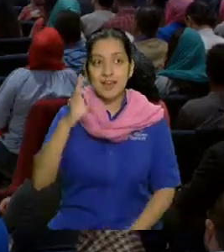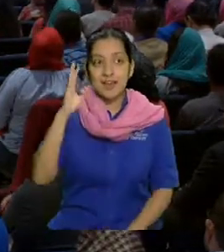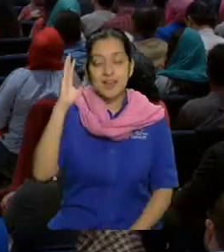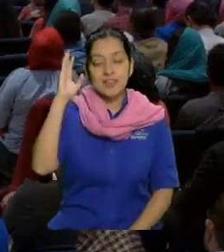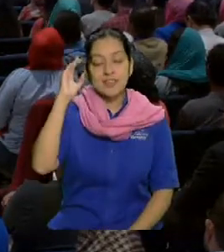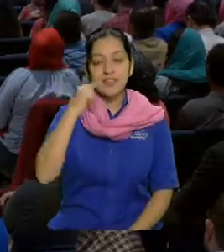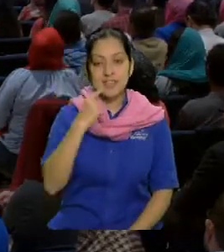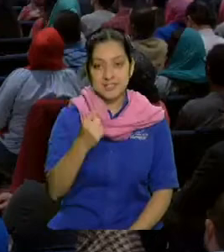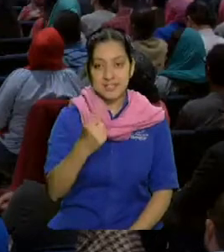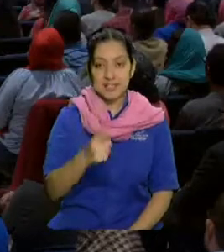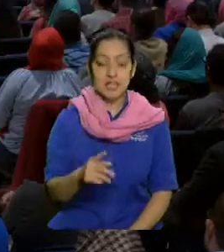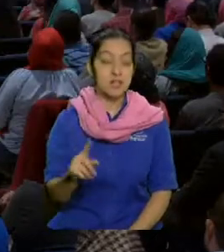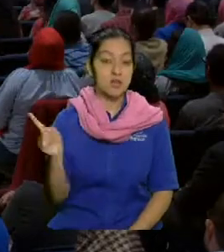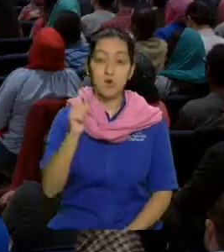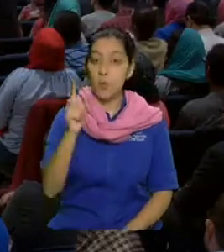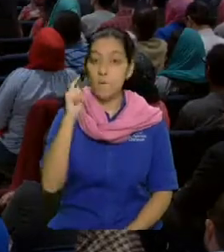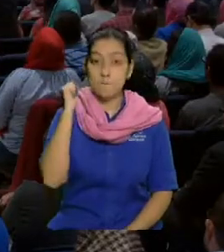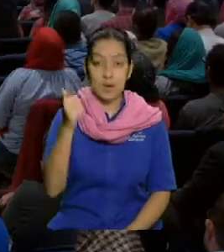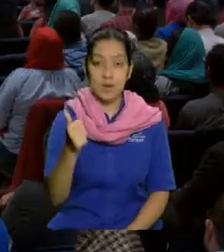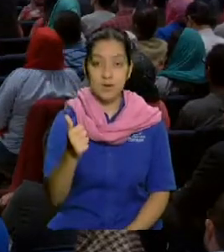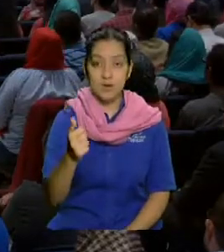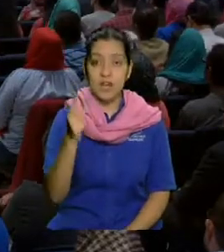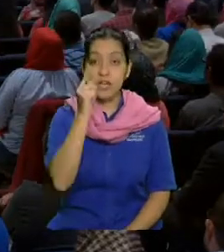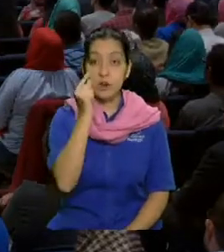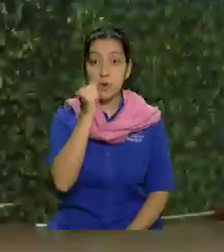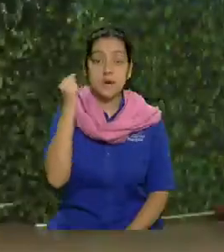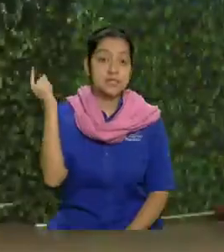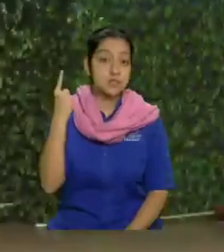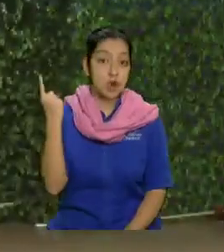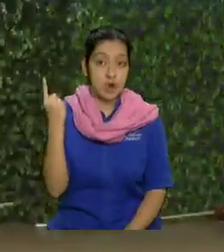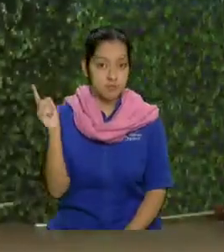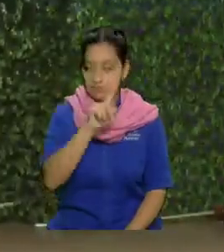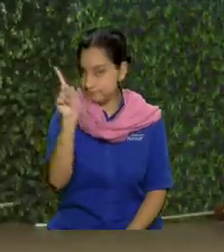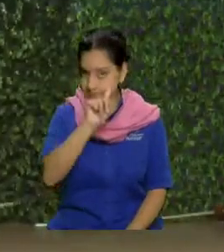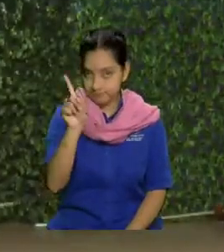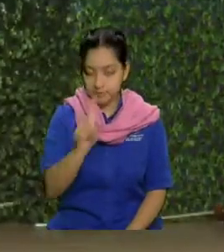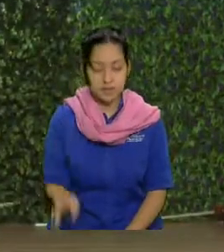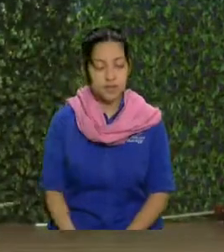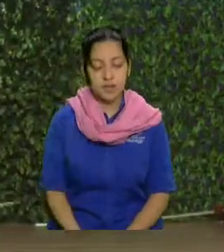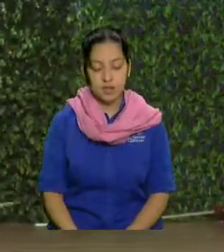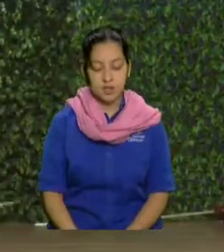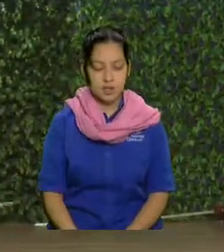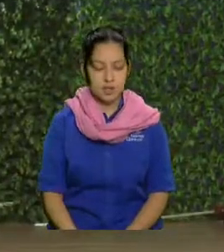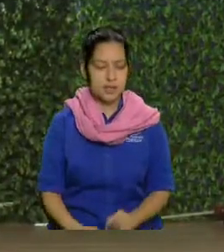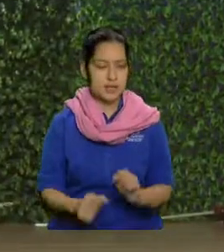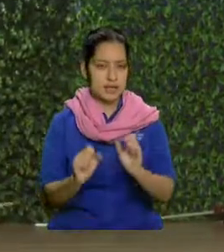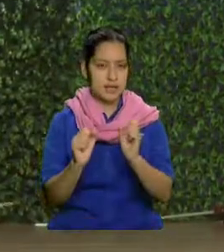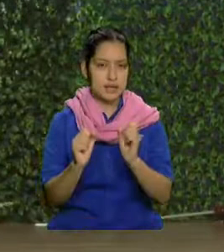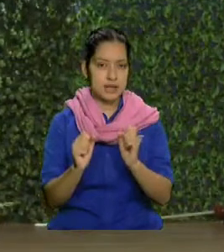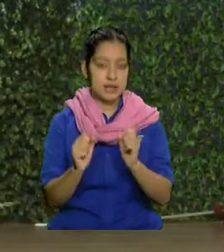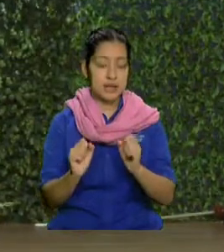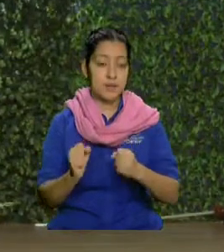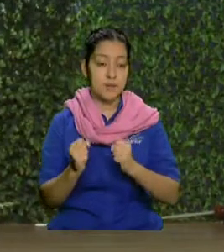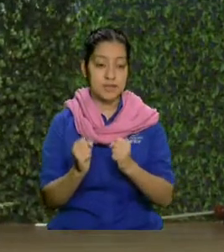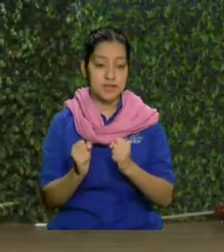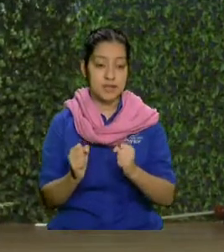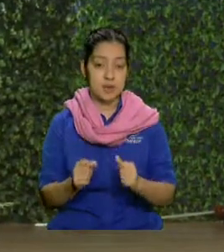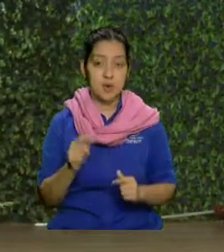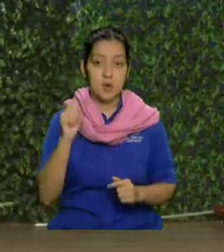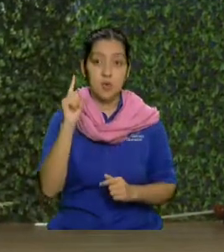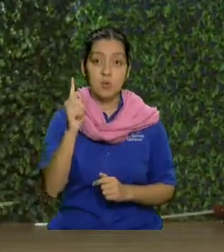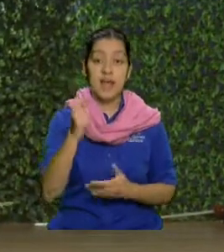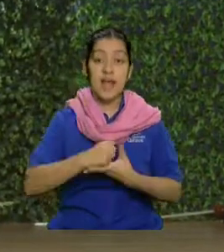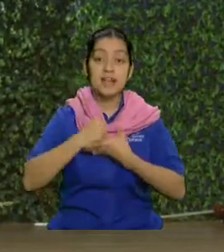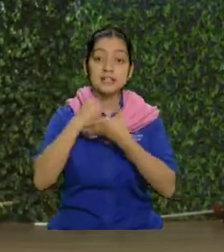que el hombre esté solo. Le voy a hacer un complemento, una ayuda